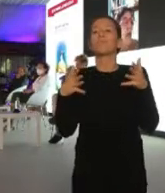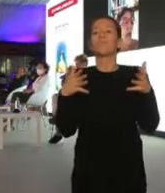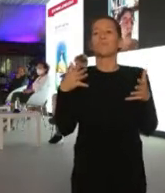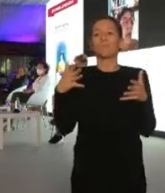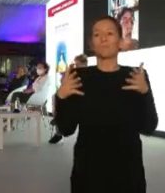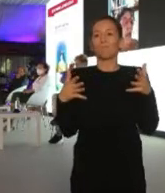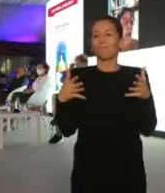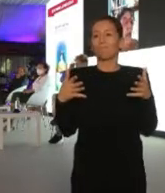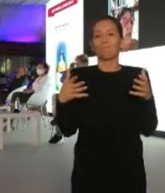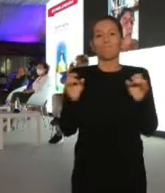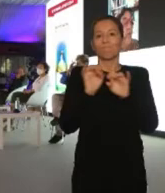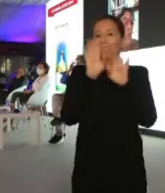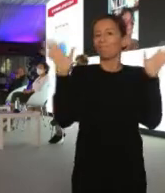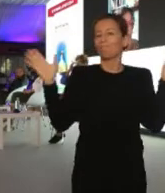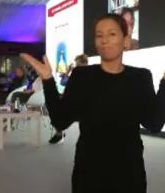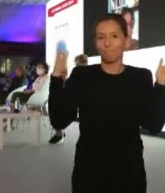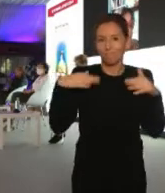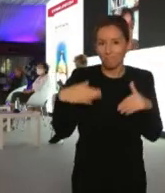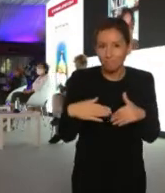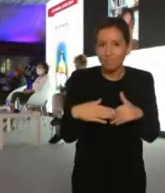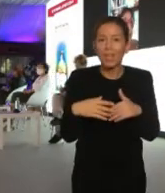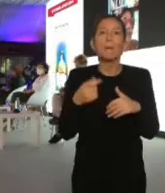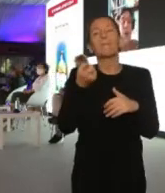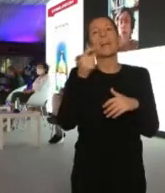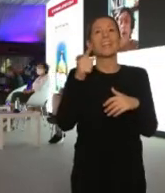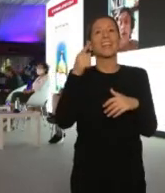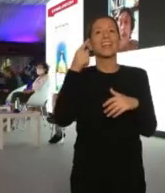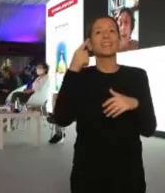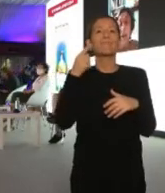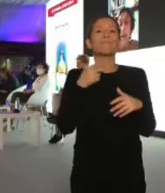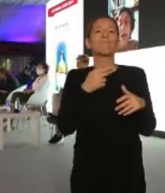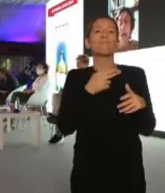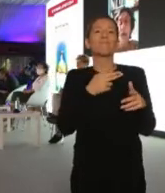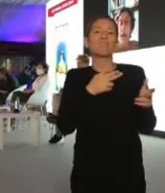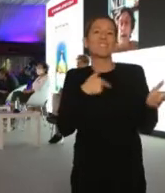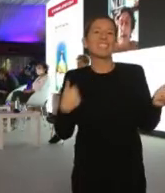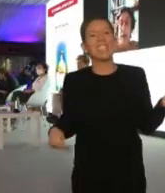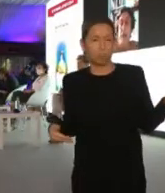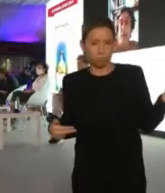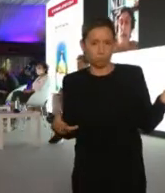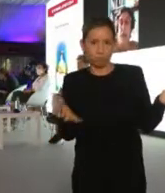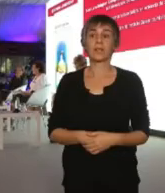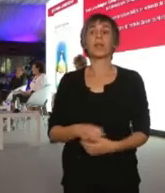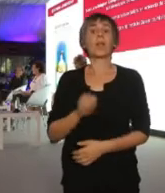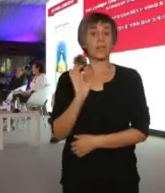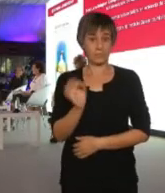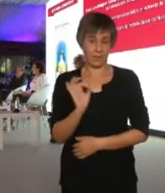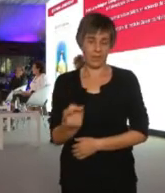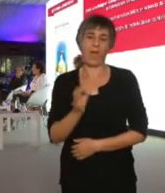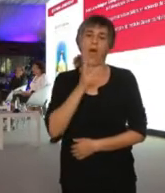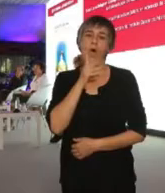de chinitas, cuanto menos de establecimiento de dificultad.